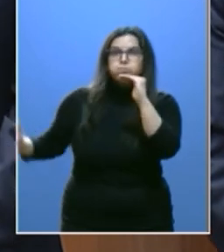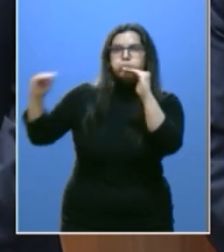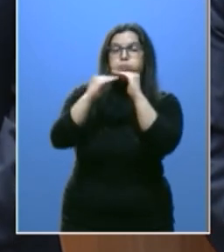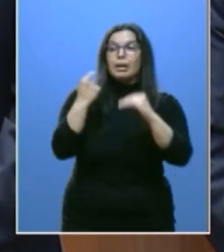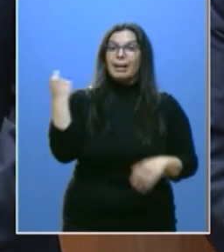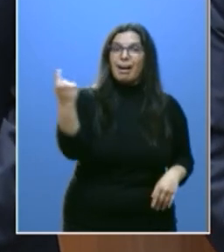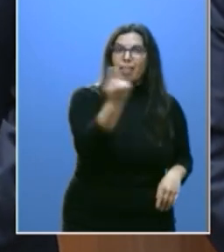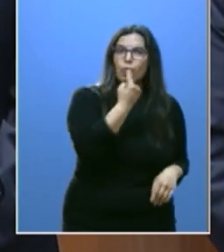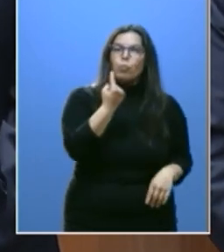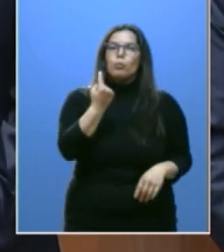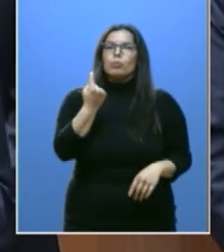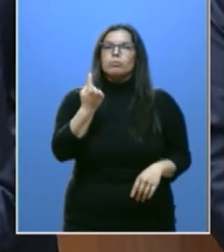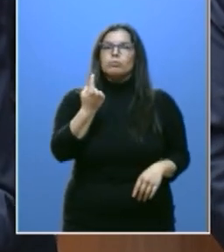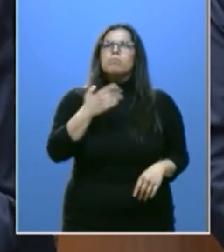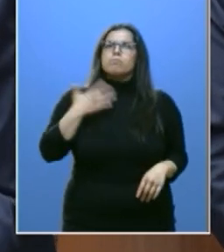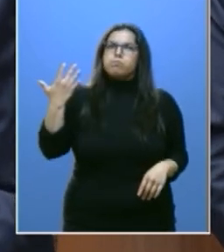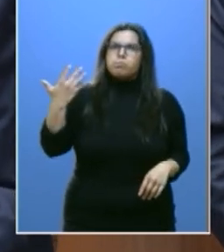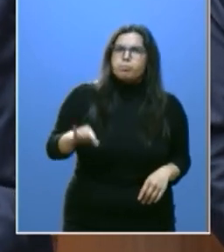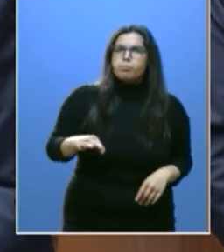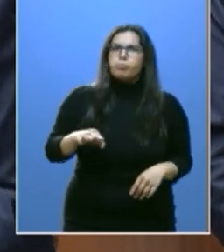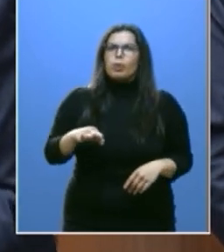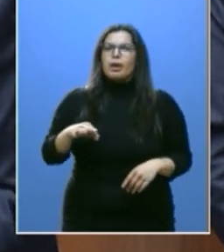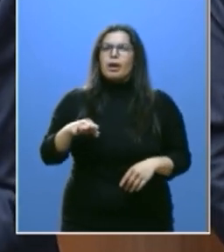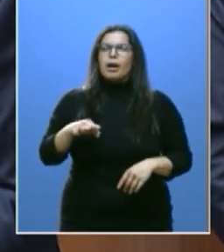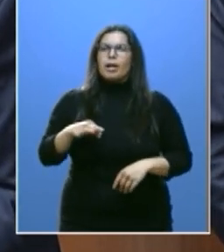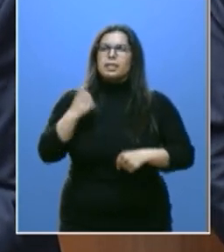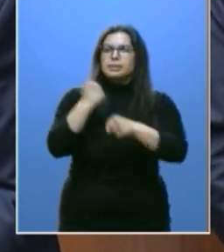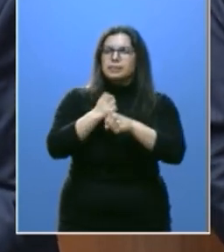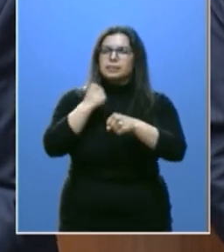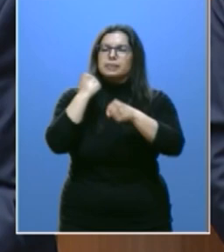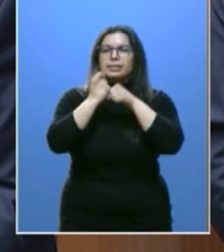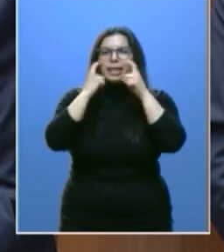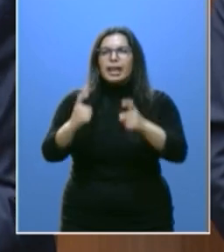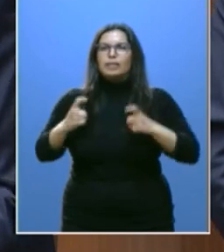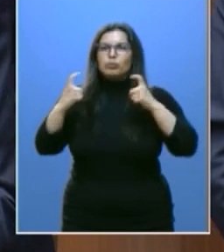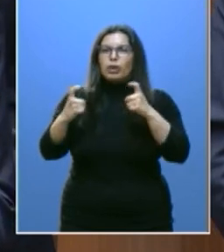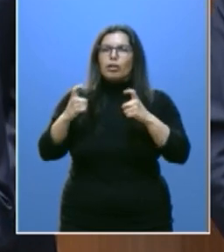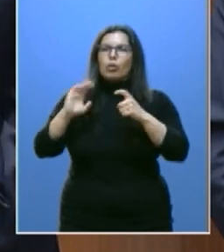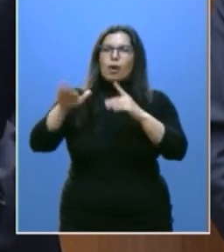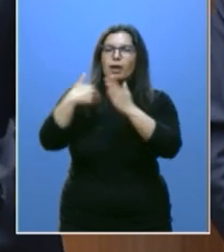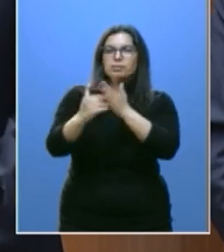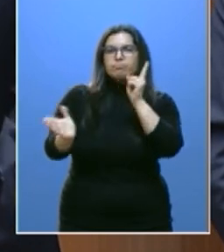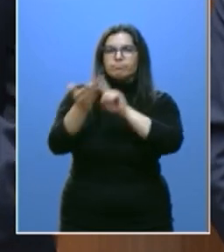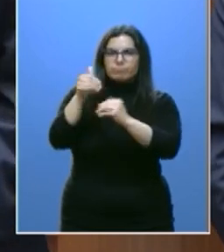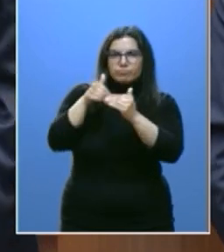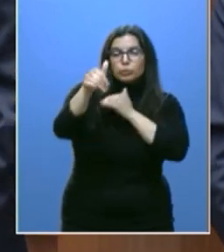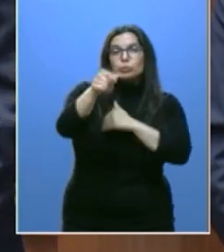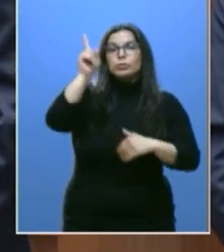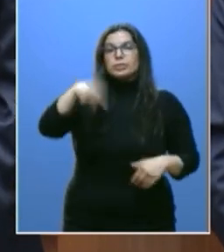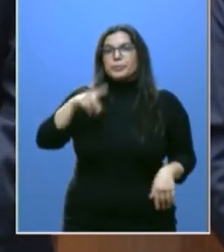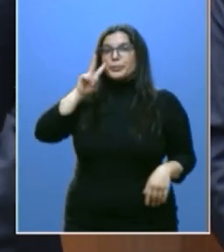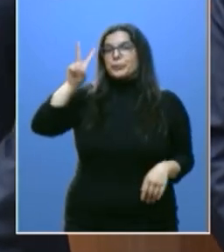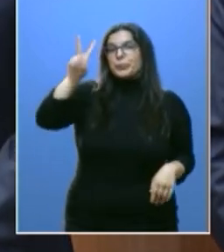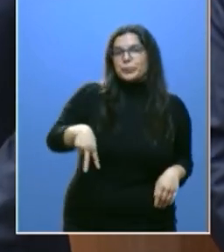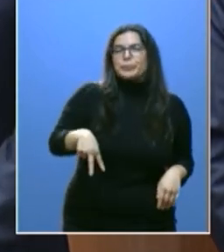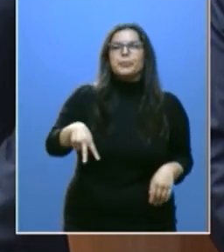que cada uno labre su destino con su propio esfuerzo y sobre todo se le reconozca sin